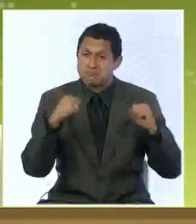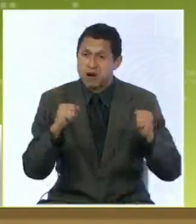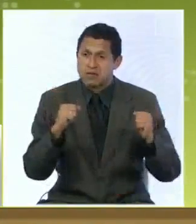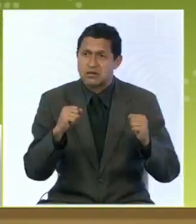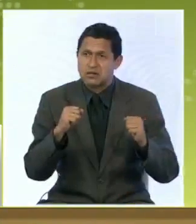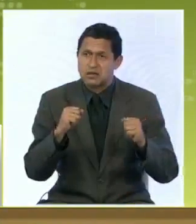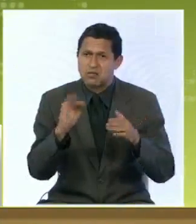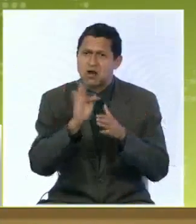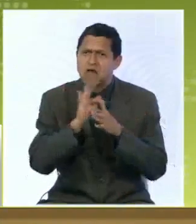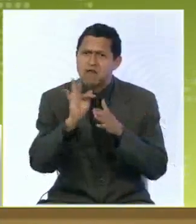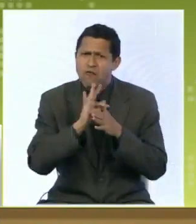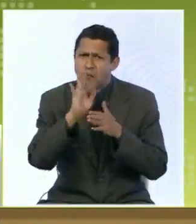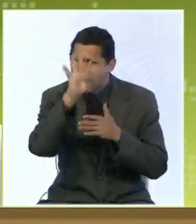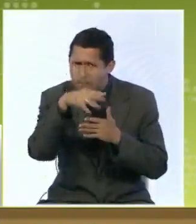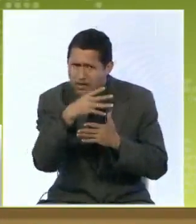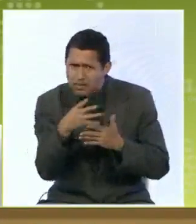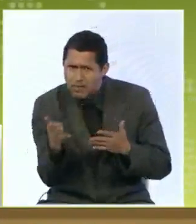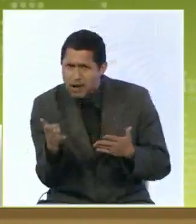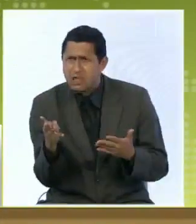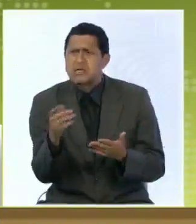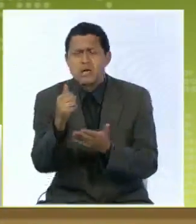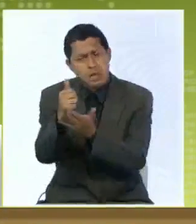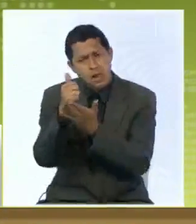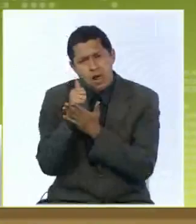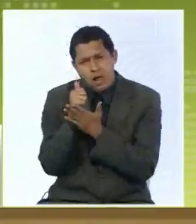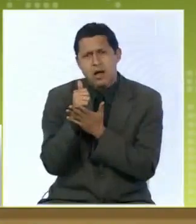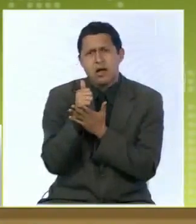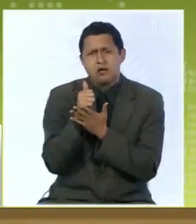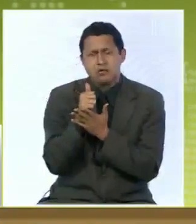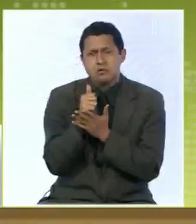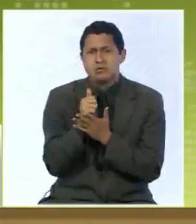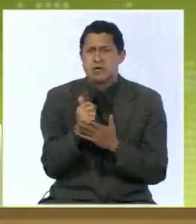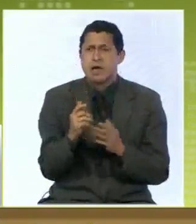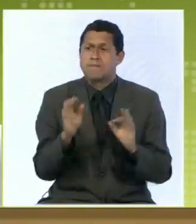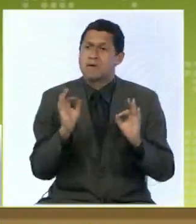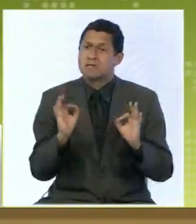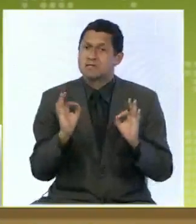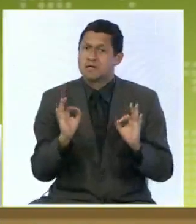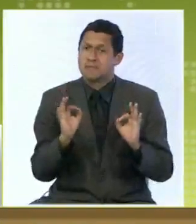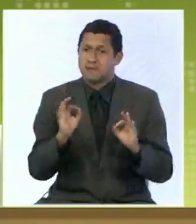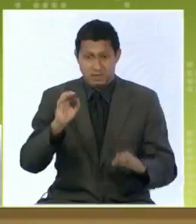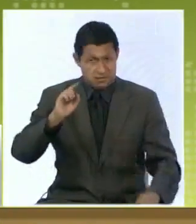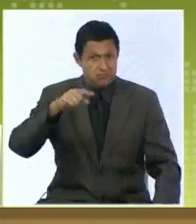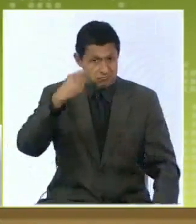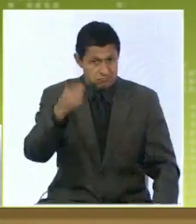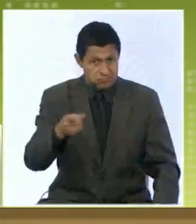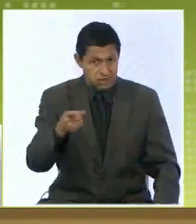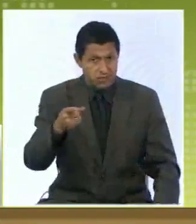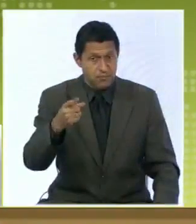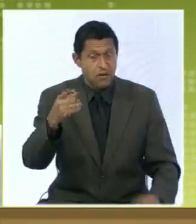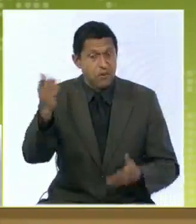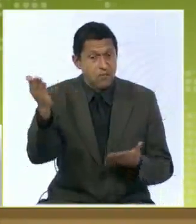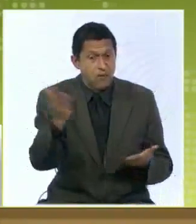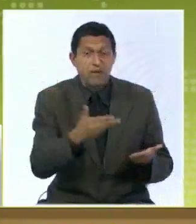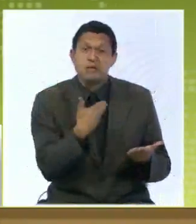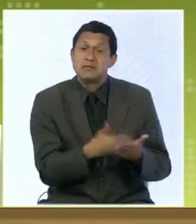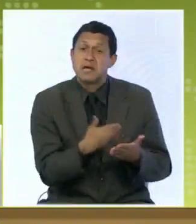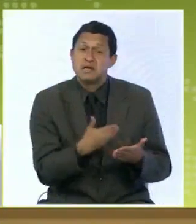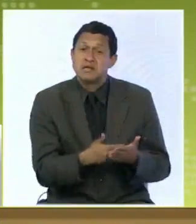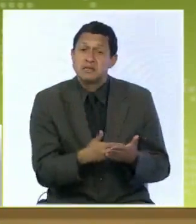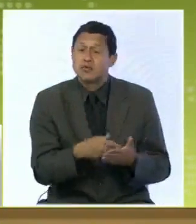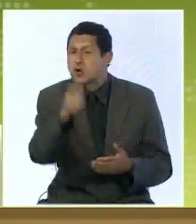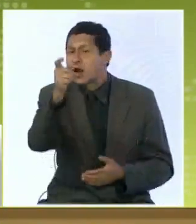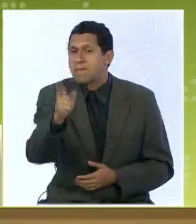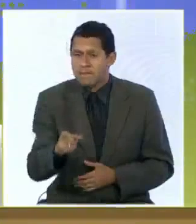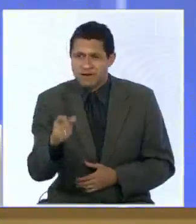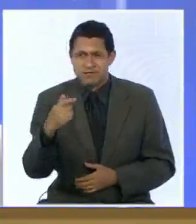fórmulas llamadas también matemáticas que ayuda a la parte de la activación y precisamente nosotros más adelante también vamos a tener el testimonio de una de esas